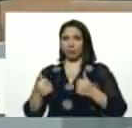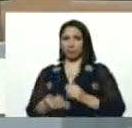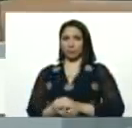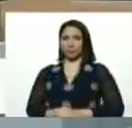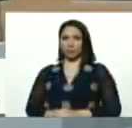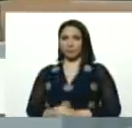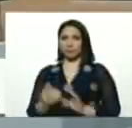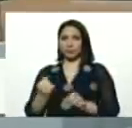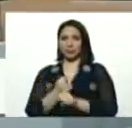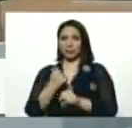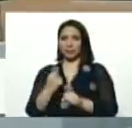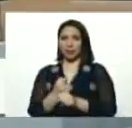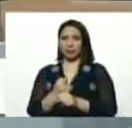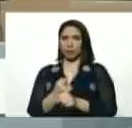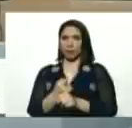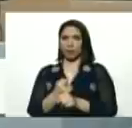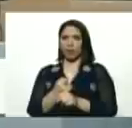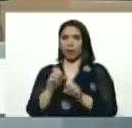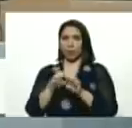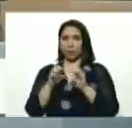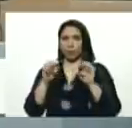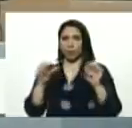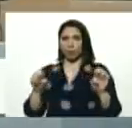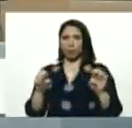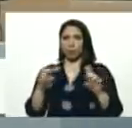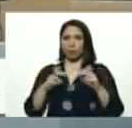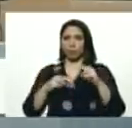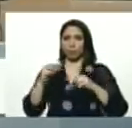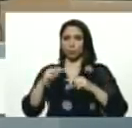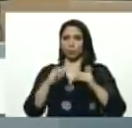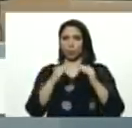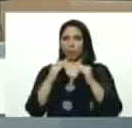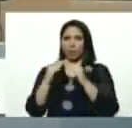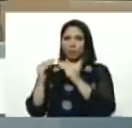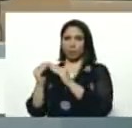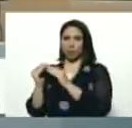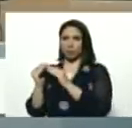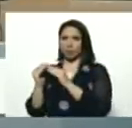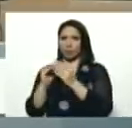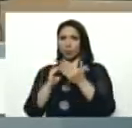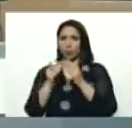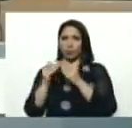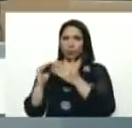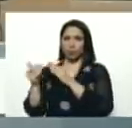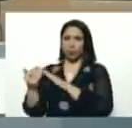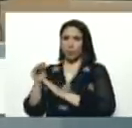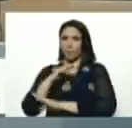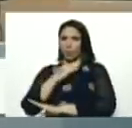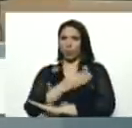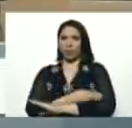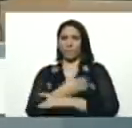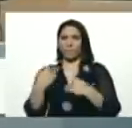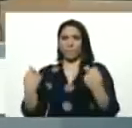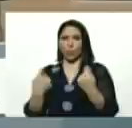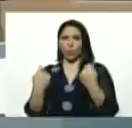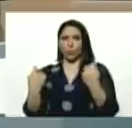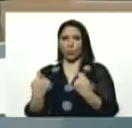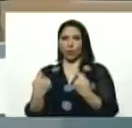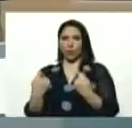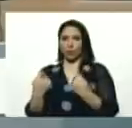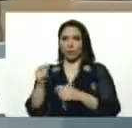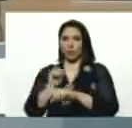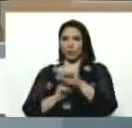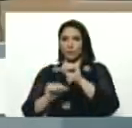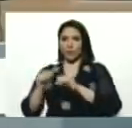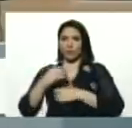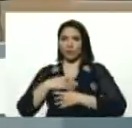el trabajo, la educación, la construcción de vivienda, las comunas, el poder popular, la defensa